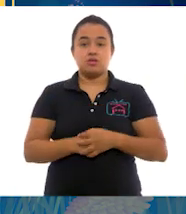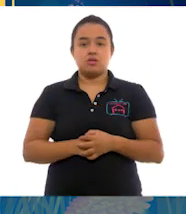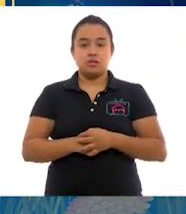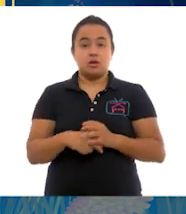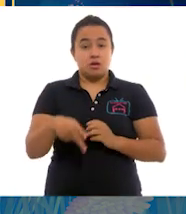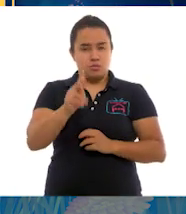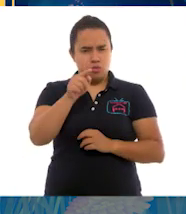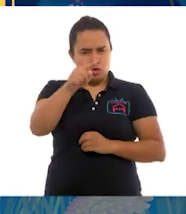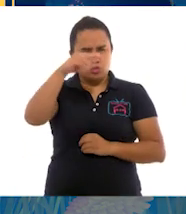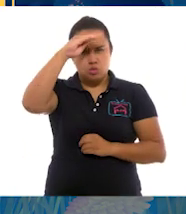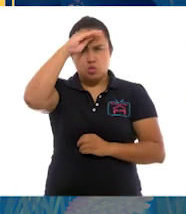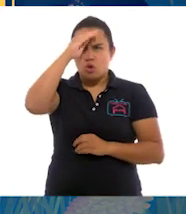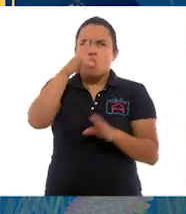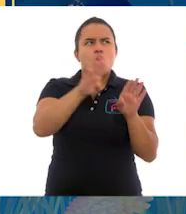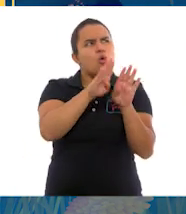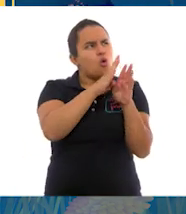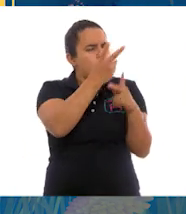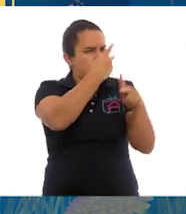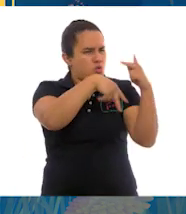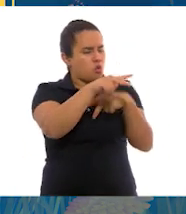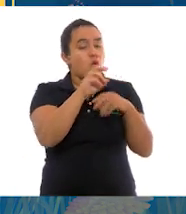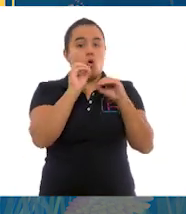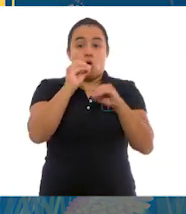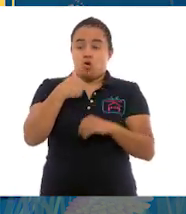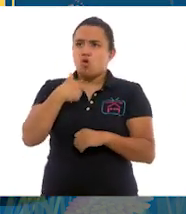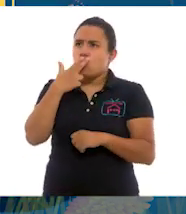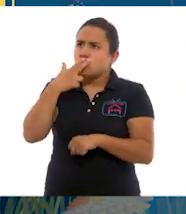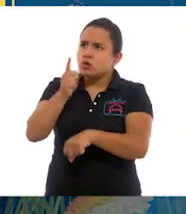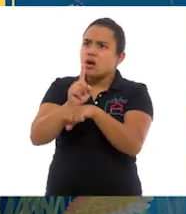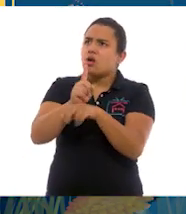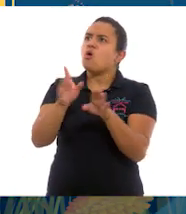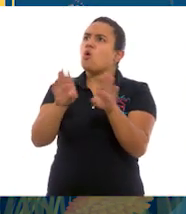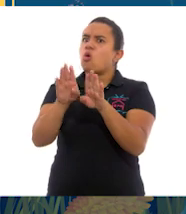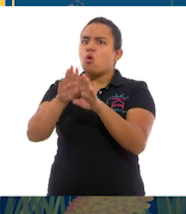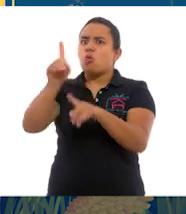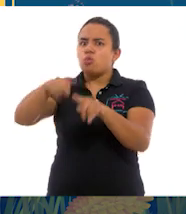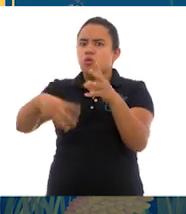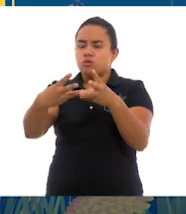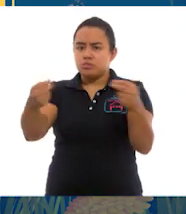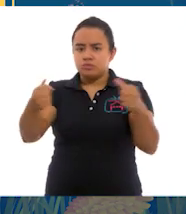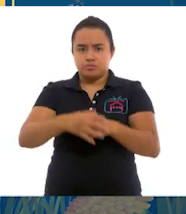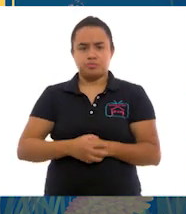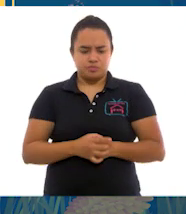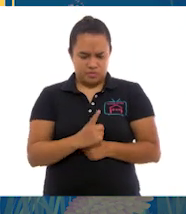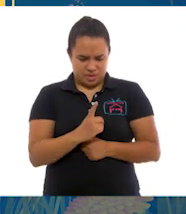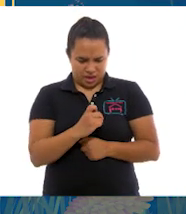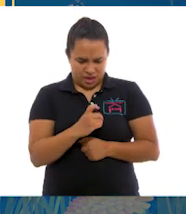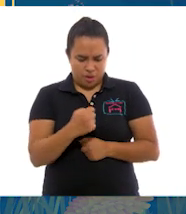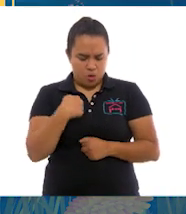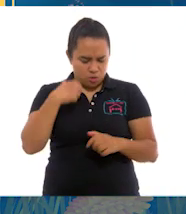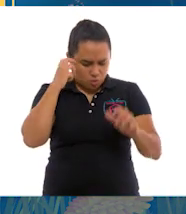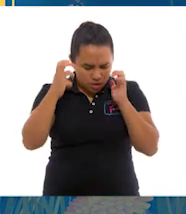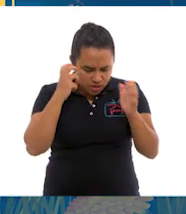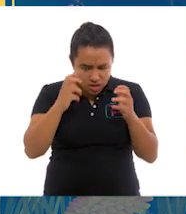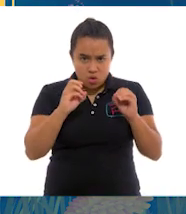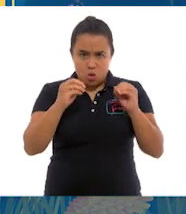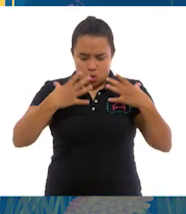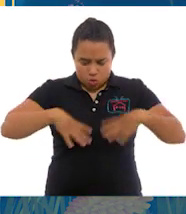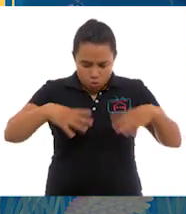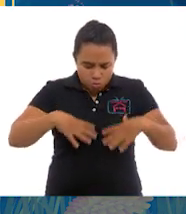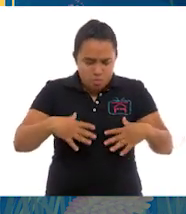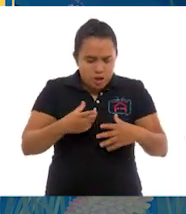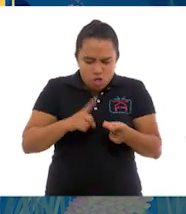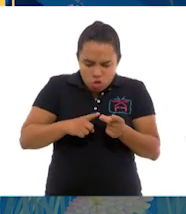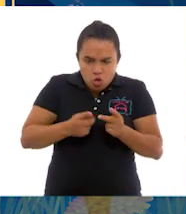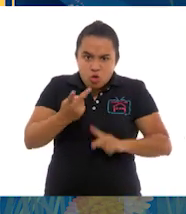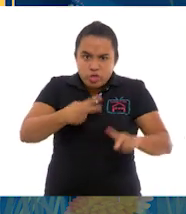pensado de dónde viene y a dónde va todo lo que usamos a diario? ¿De dónde viene el agua con que me baño y la ropa con que me visto?